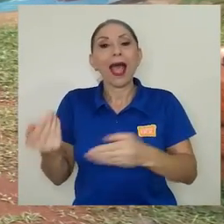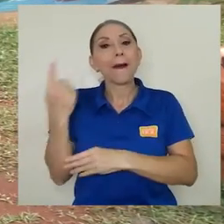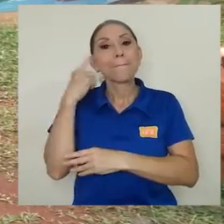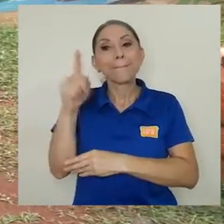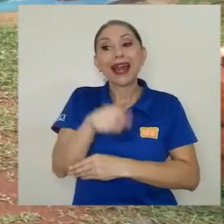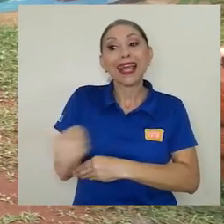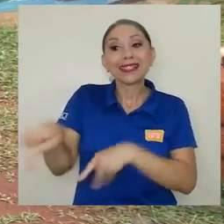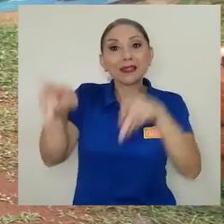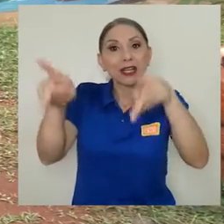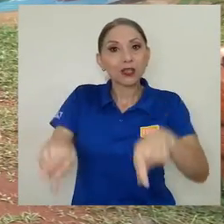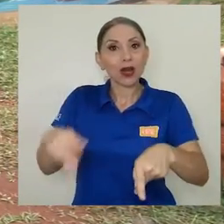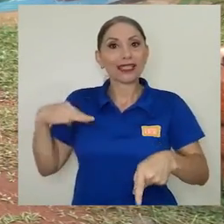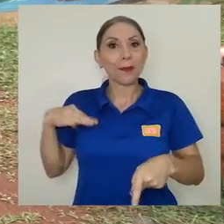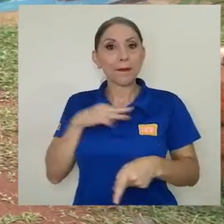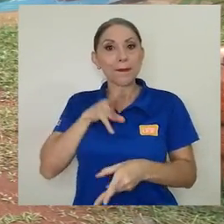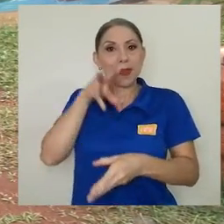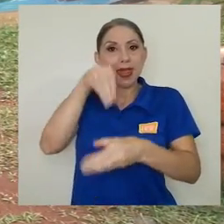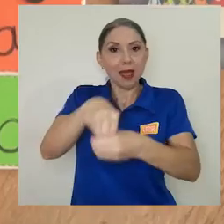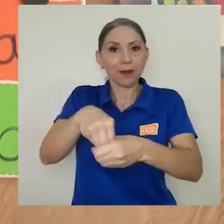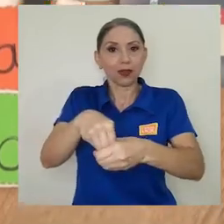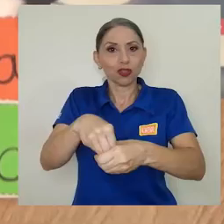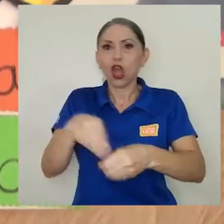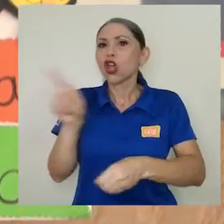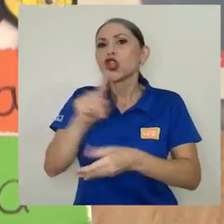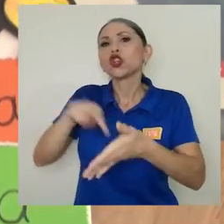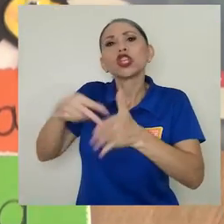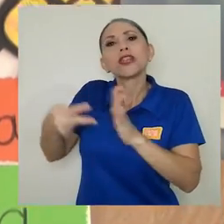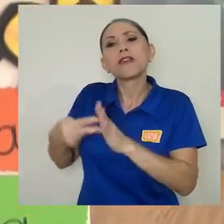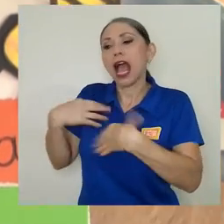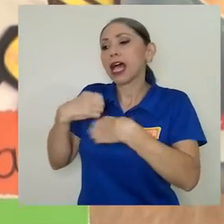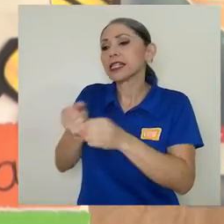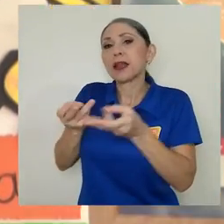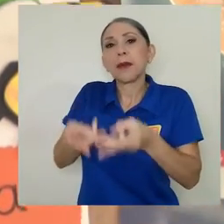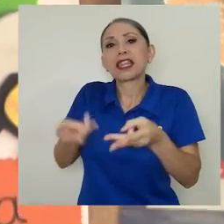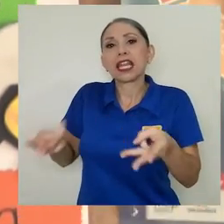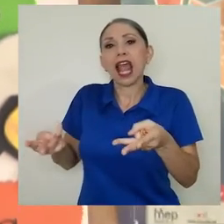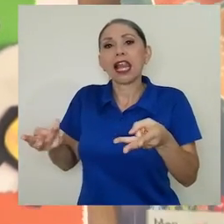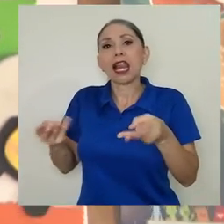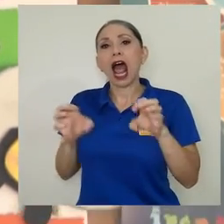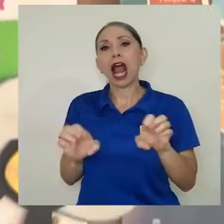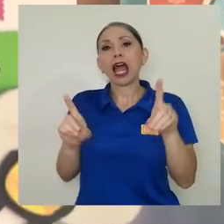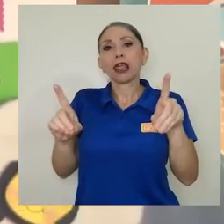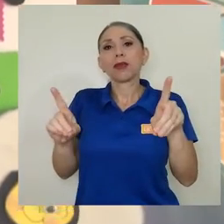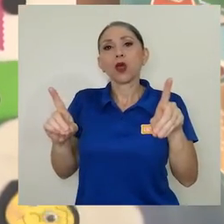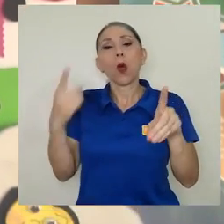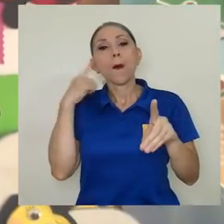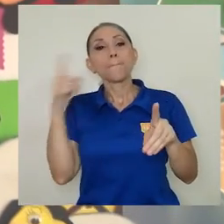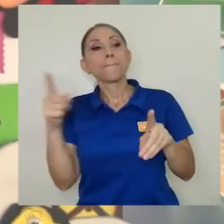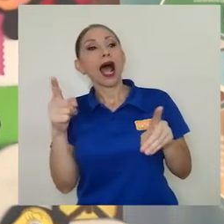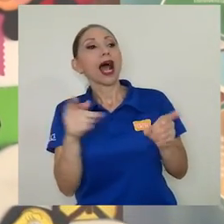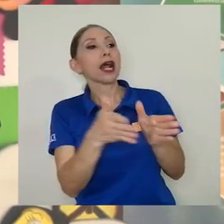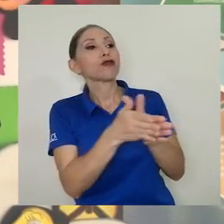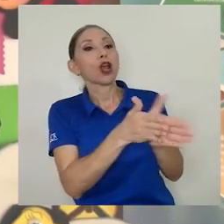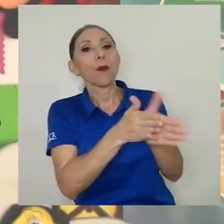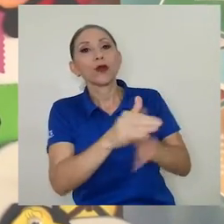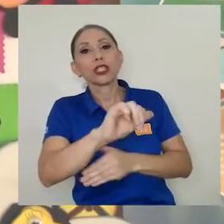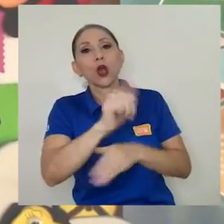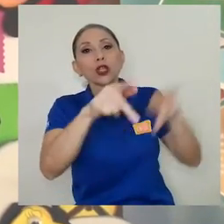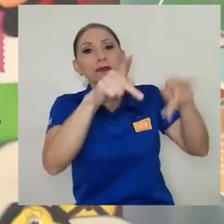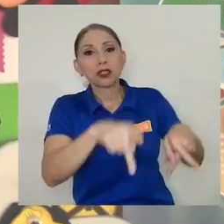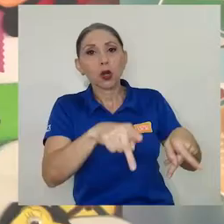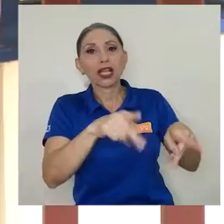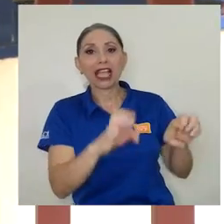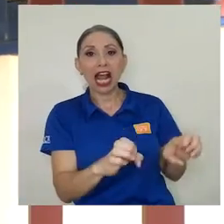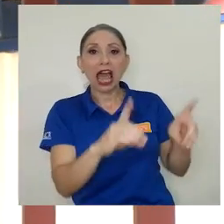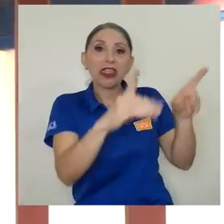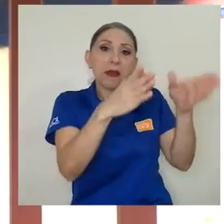de las comunidades. Entonces, ya no es crear un material académico para otros académicos, para otros investigadores o para la gente que no es de la